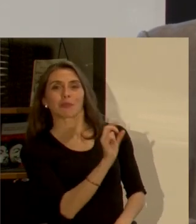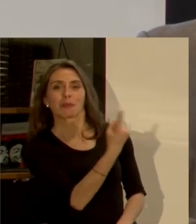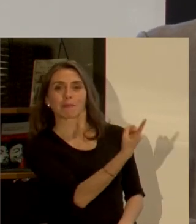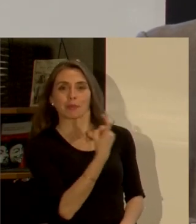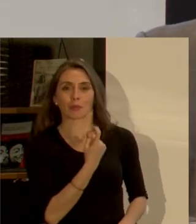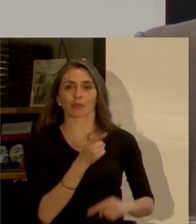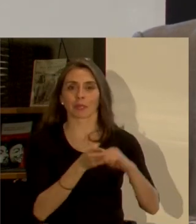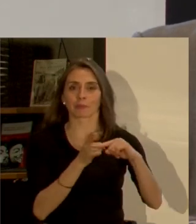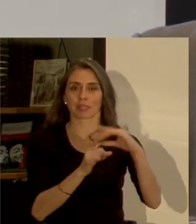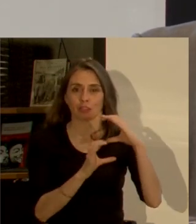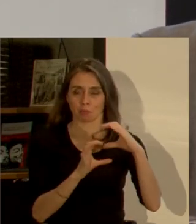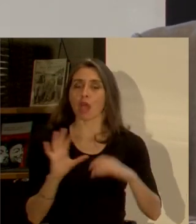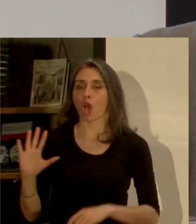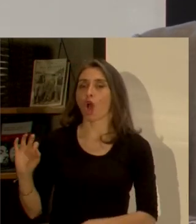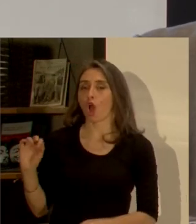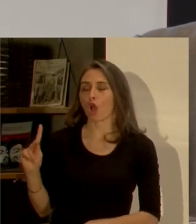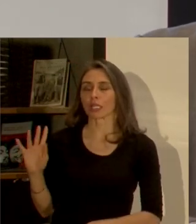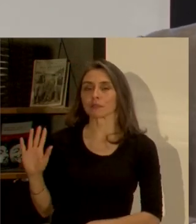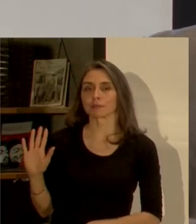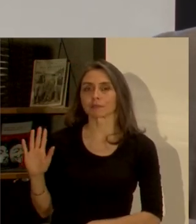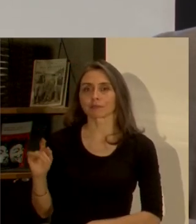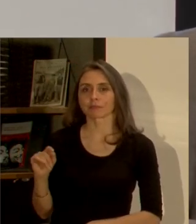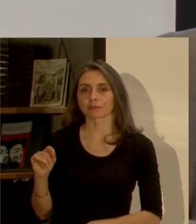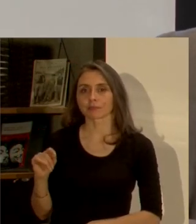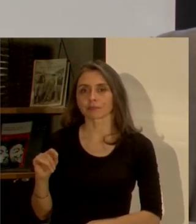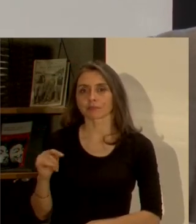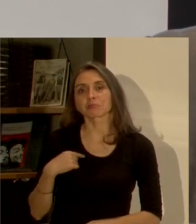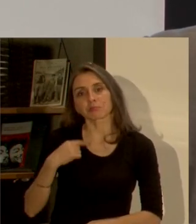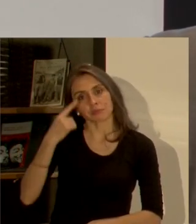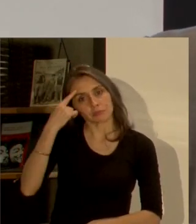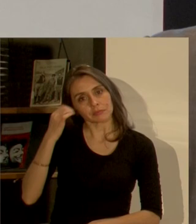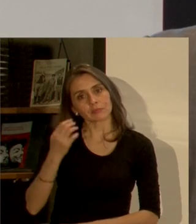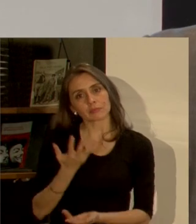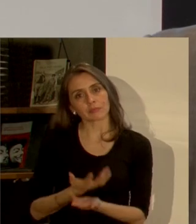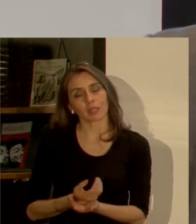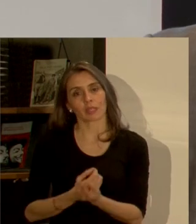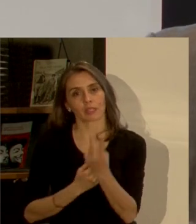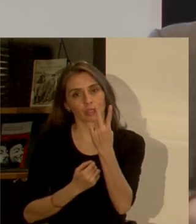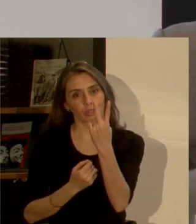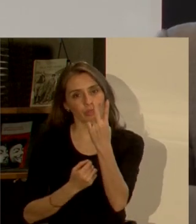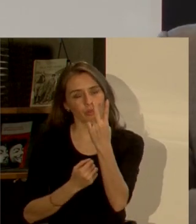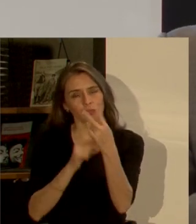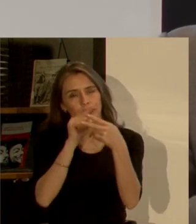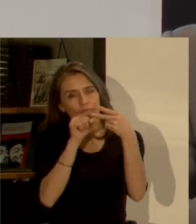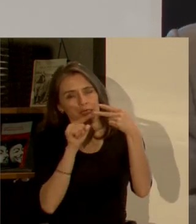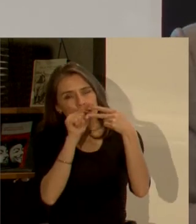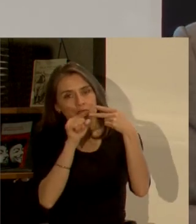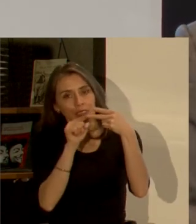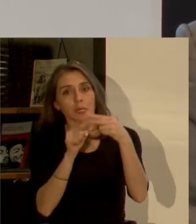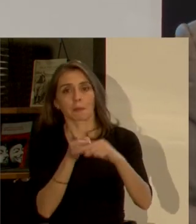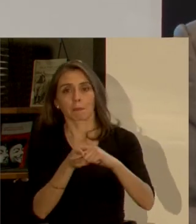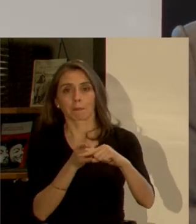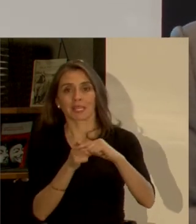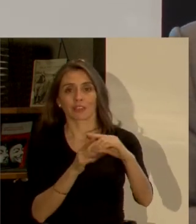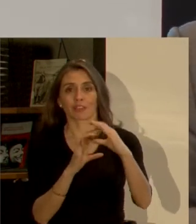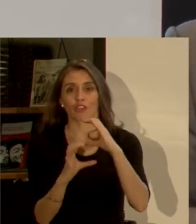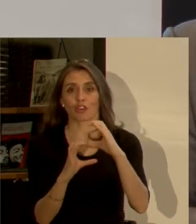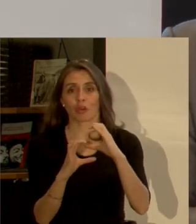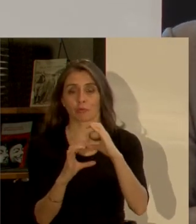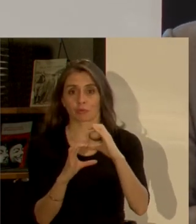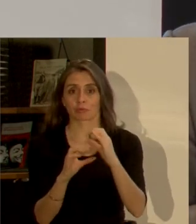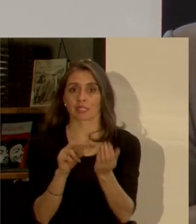medios de comunicación y creo que yo creo que hay dos aproximaciones a eso primero los medios de comunicación